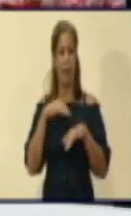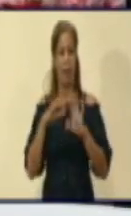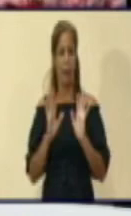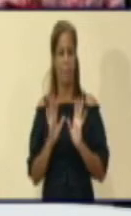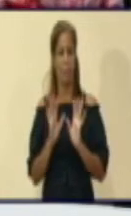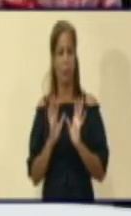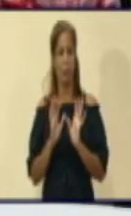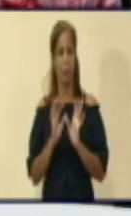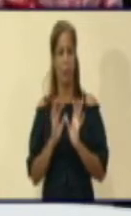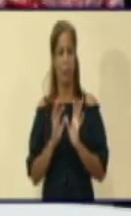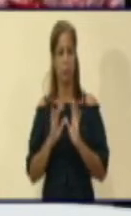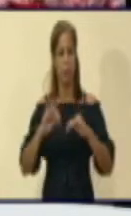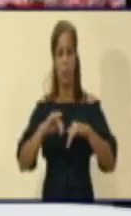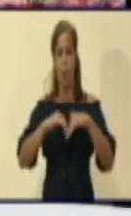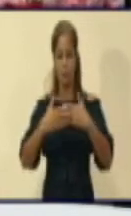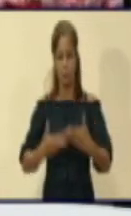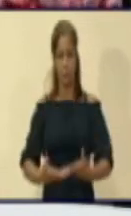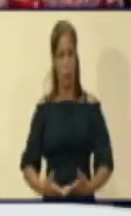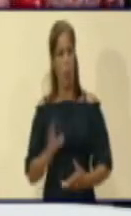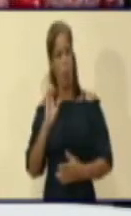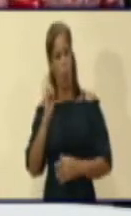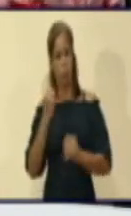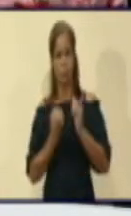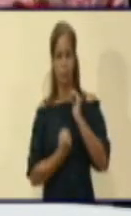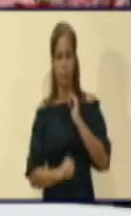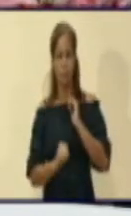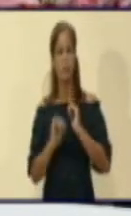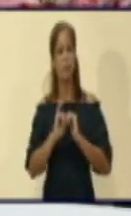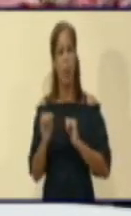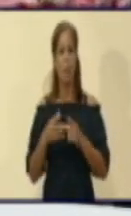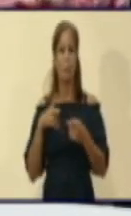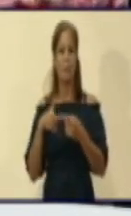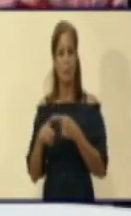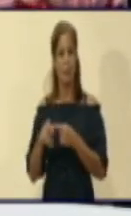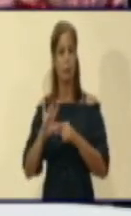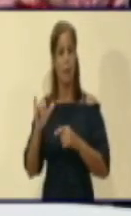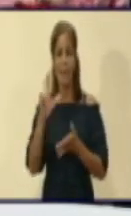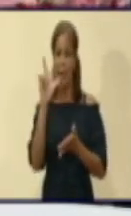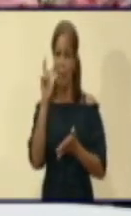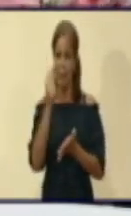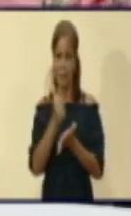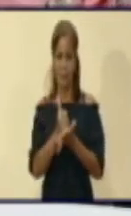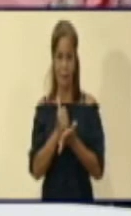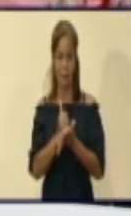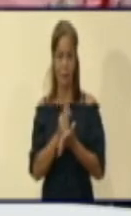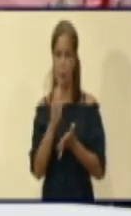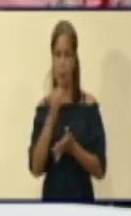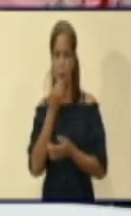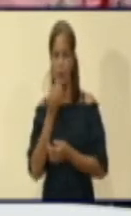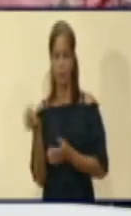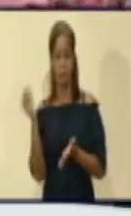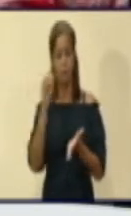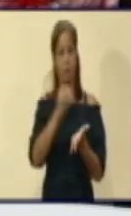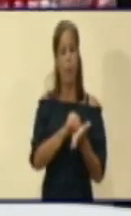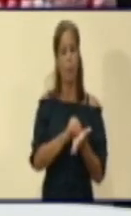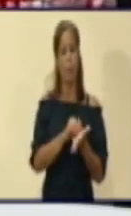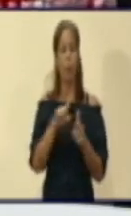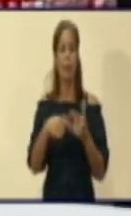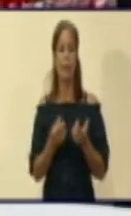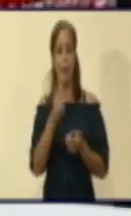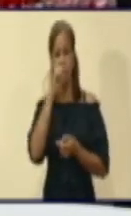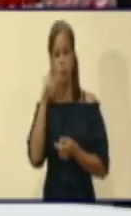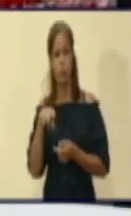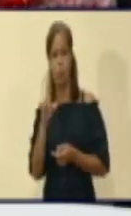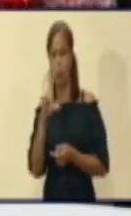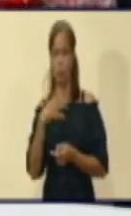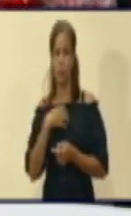licencia complementaria por maternidad y que a su vencimiento resulta imposible su reincorporación porque además no tiene otro familiar que le pueda